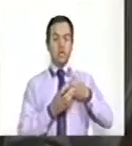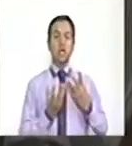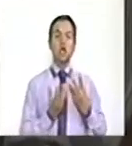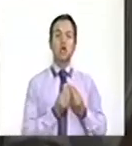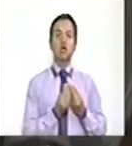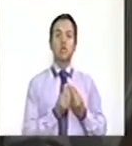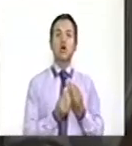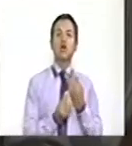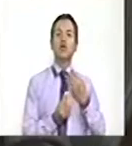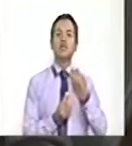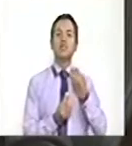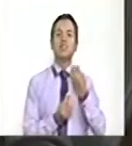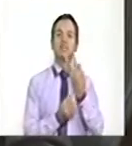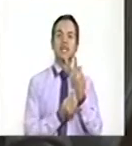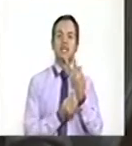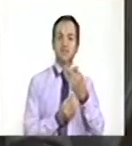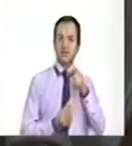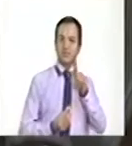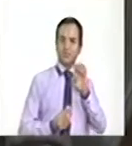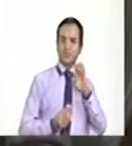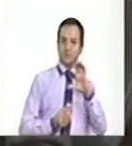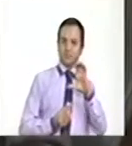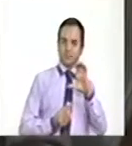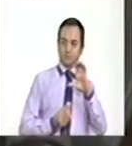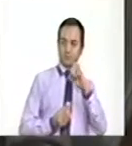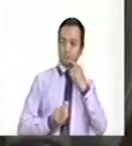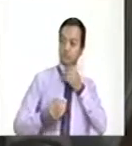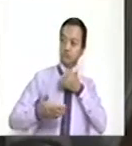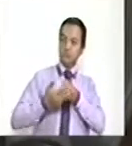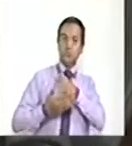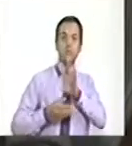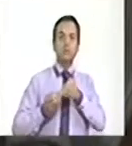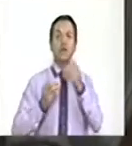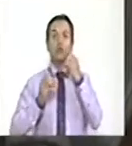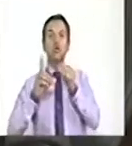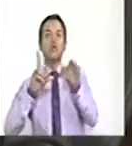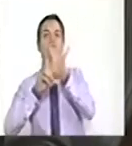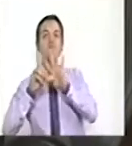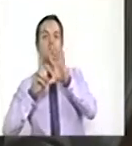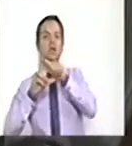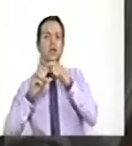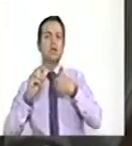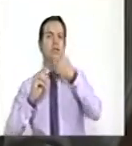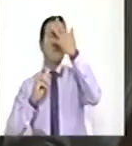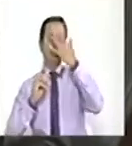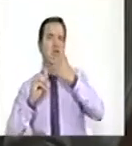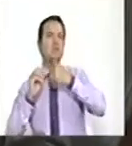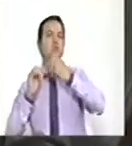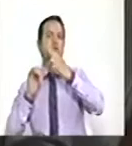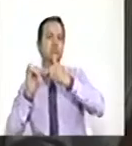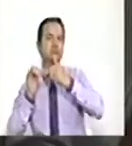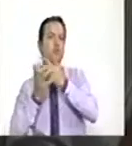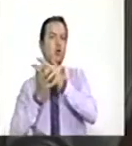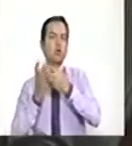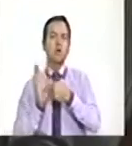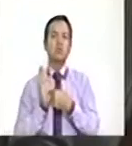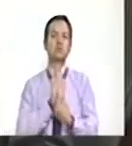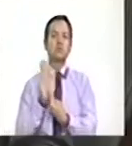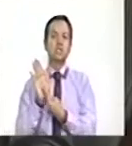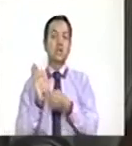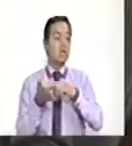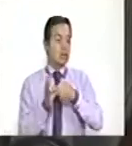Tercero del ALFAR. Inclusive en un video difundido por las redes sociales, las autoridades también tienen